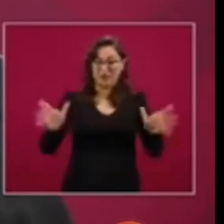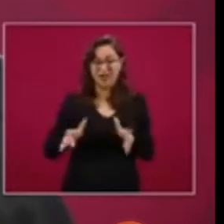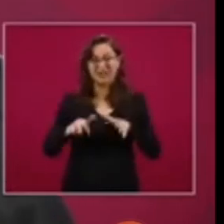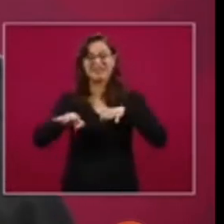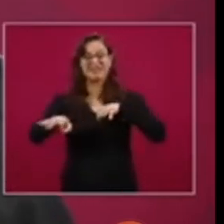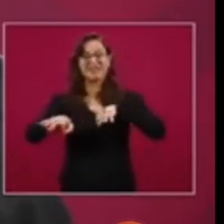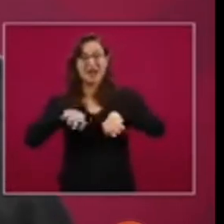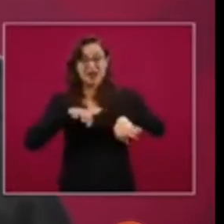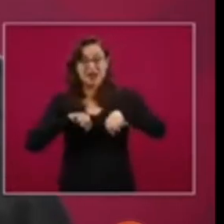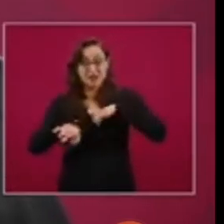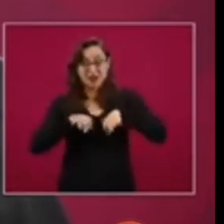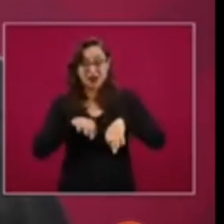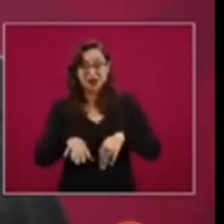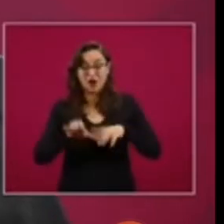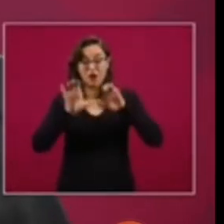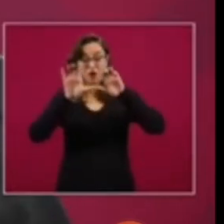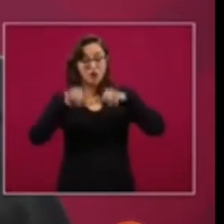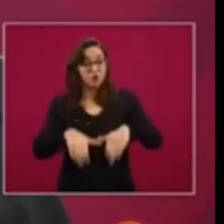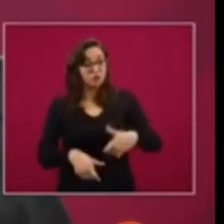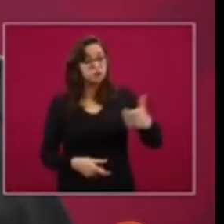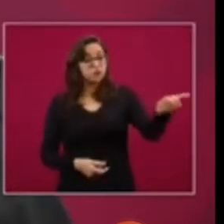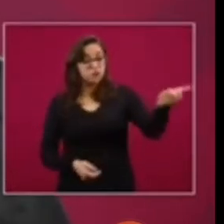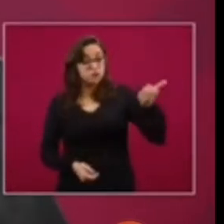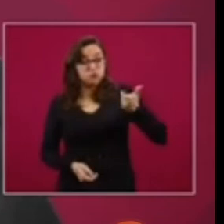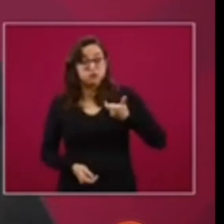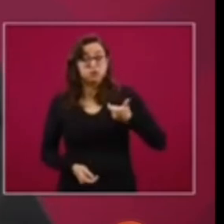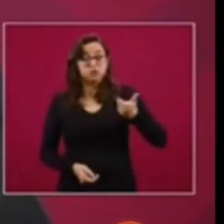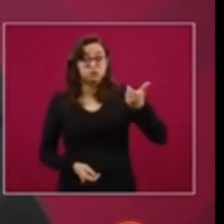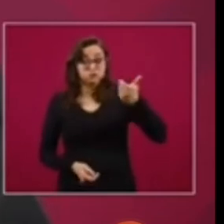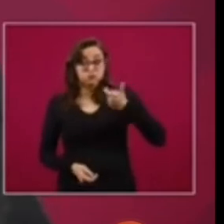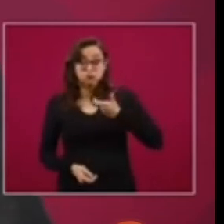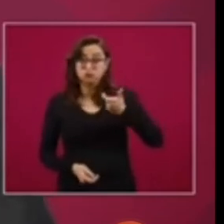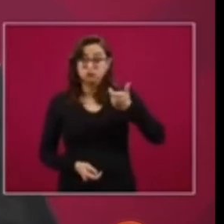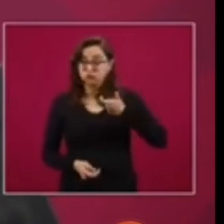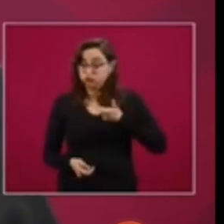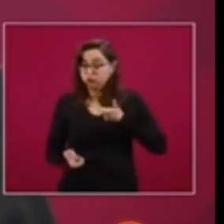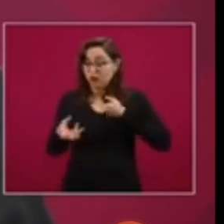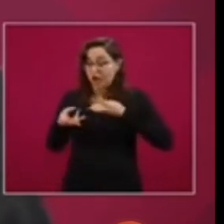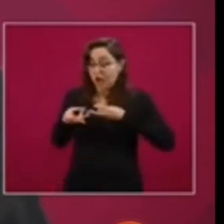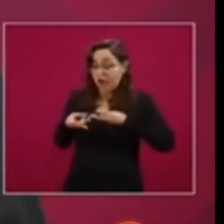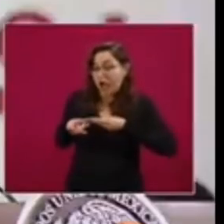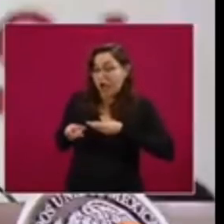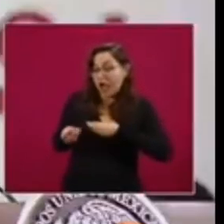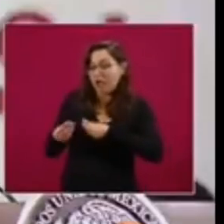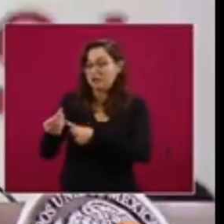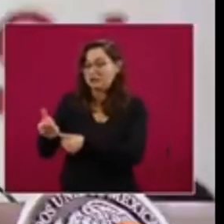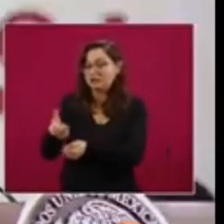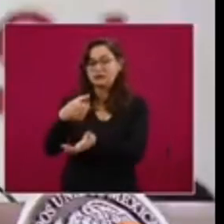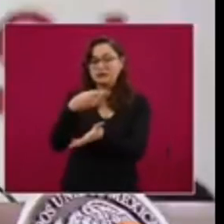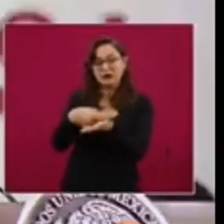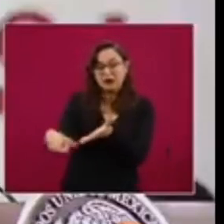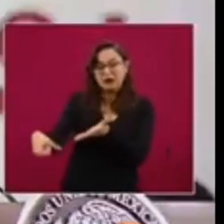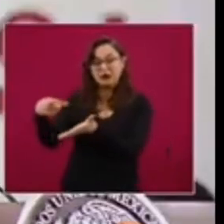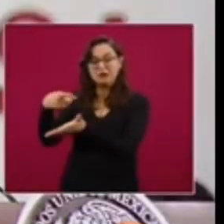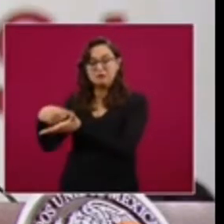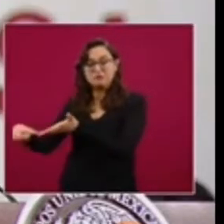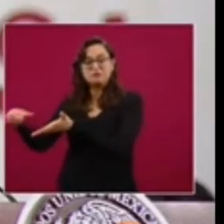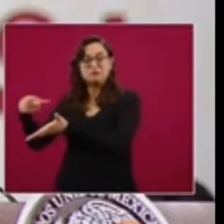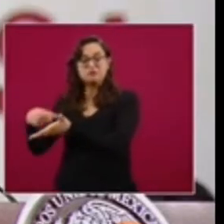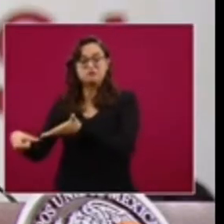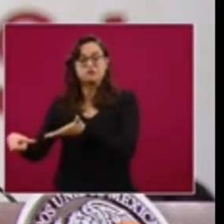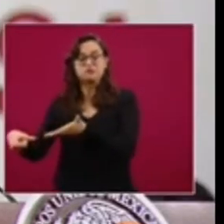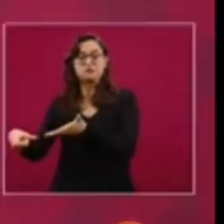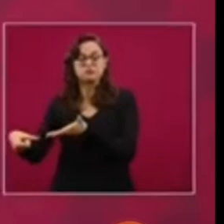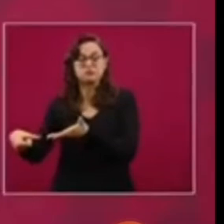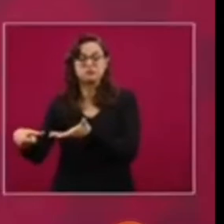tiene un trabajo, empieza a obtener un salario, y ese salario lo empieza a gastar en sus necesidades básicas,